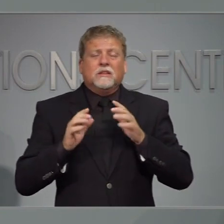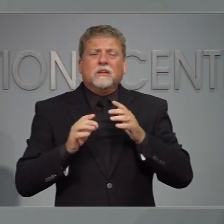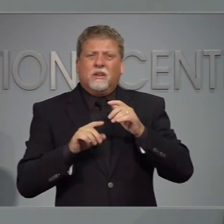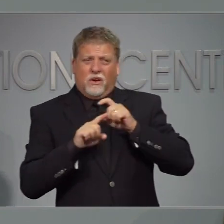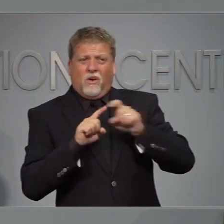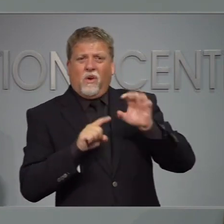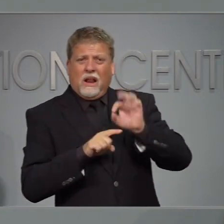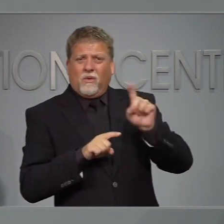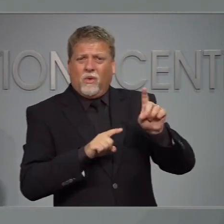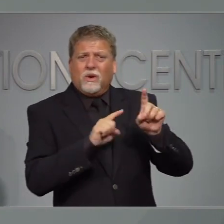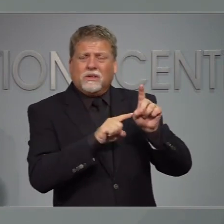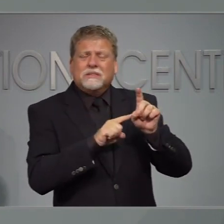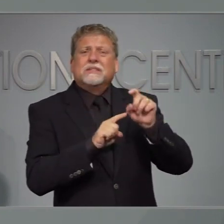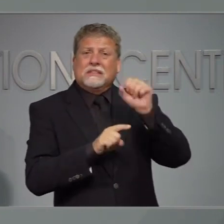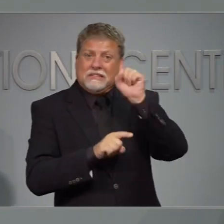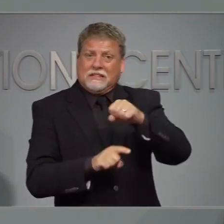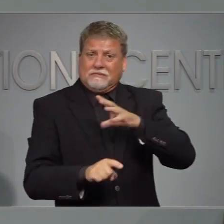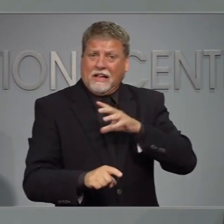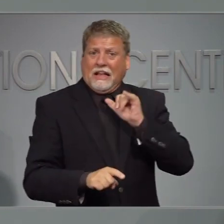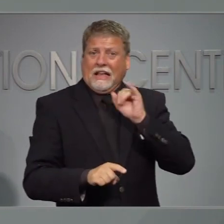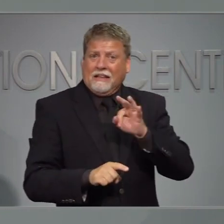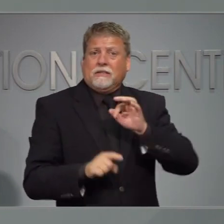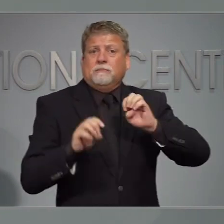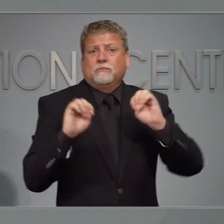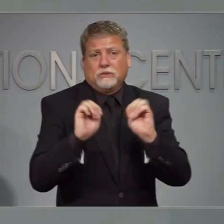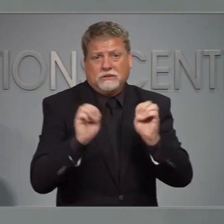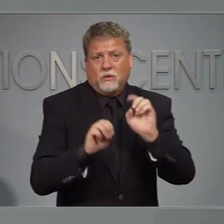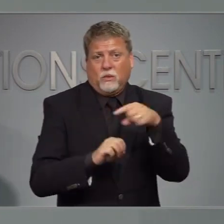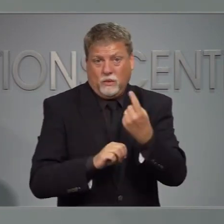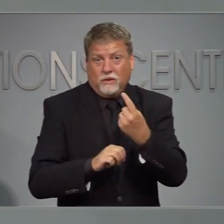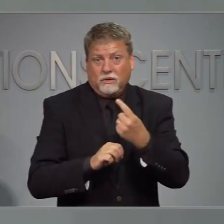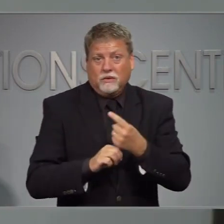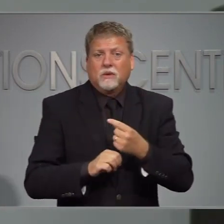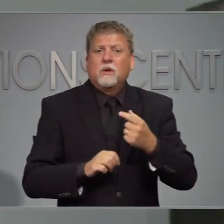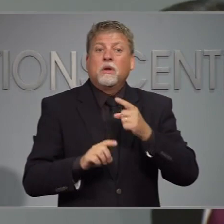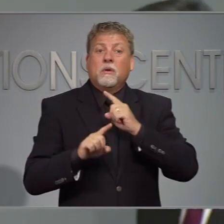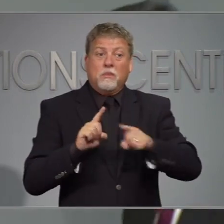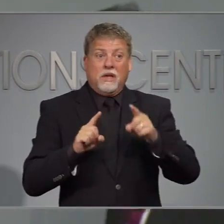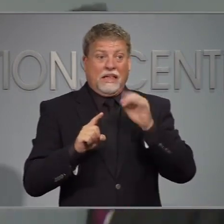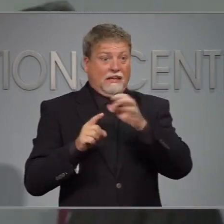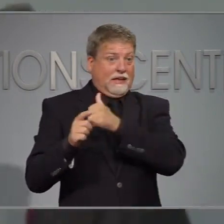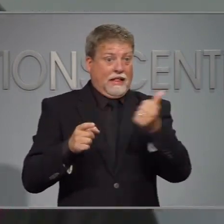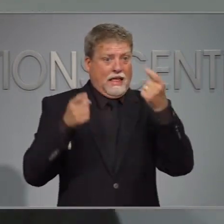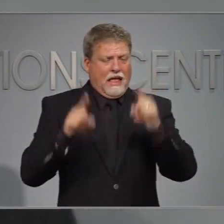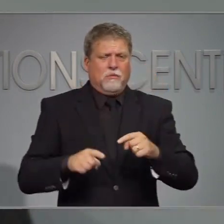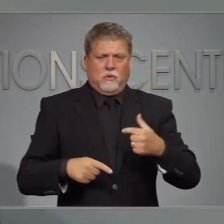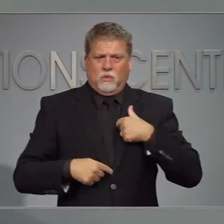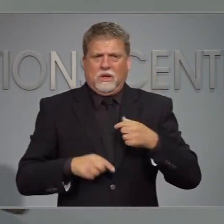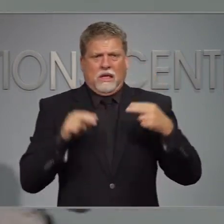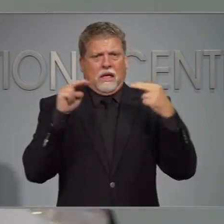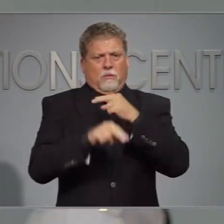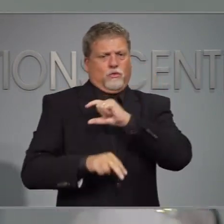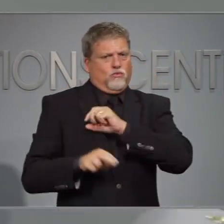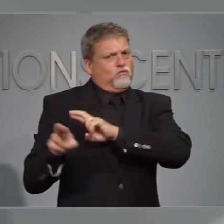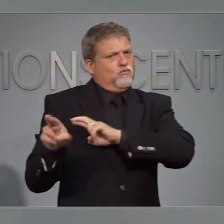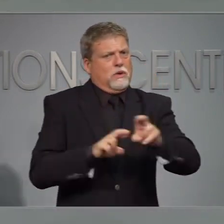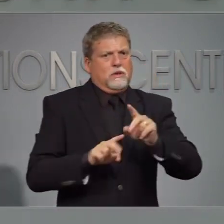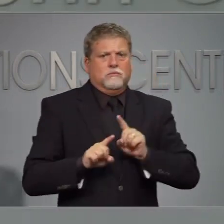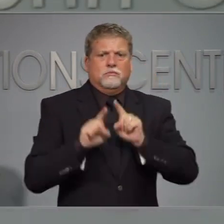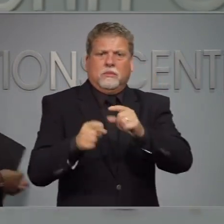emergencias. Vamos a ayudar a todas las personas que están en la zona costera en cuestión de momento.